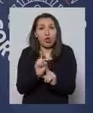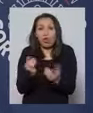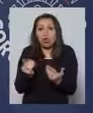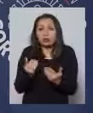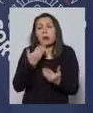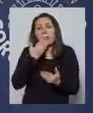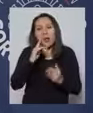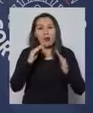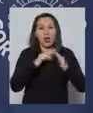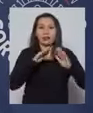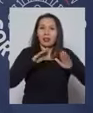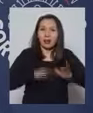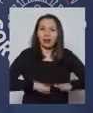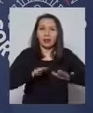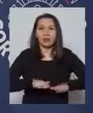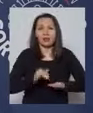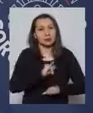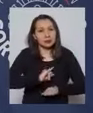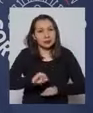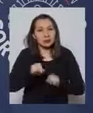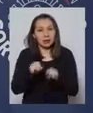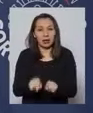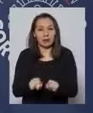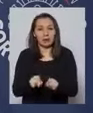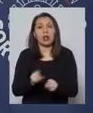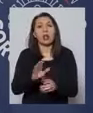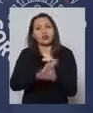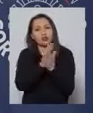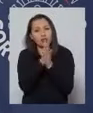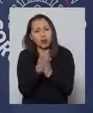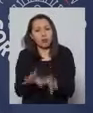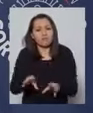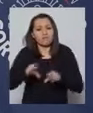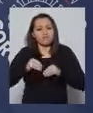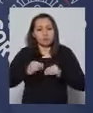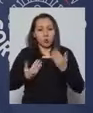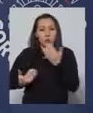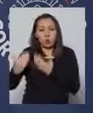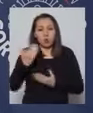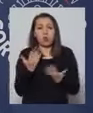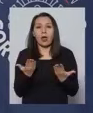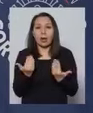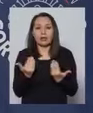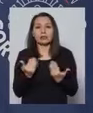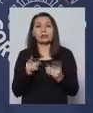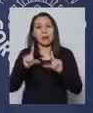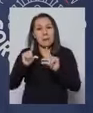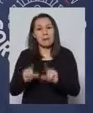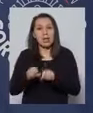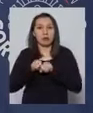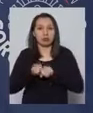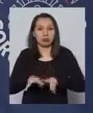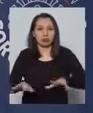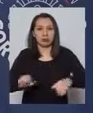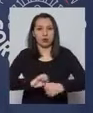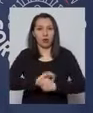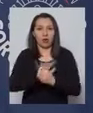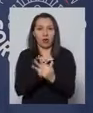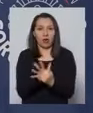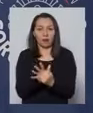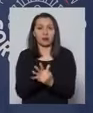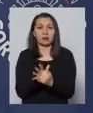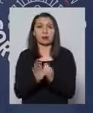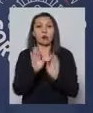necesitas, mantenerse en su casa y tomar todas las medidas preventivas necesarias para disminuir la propagación del coronavirus.